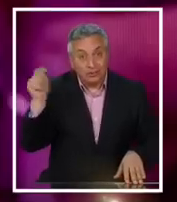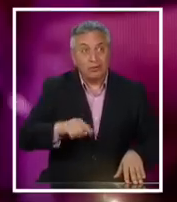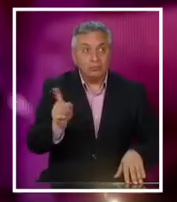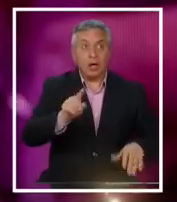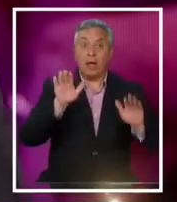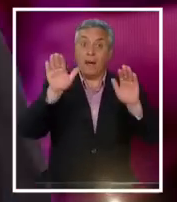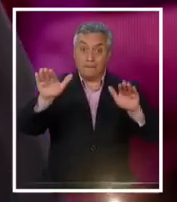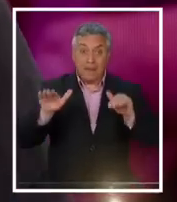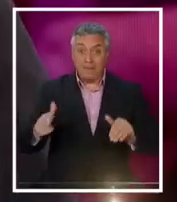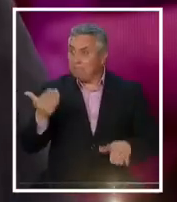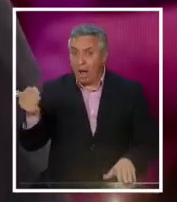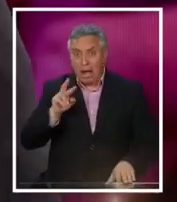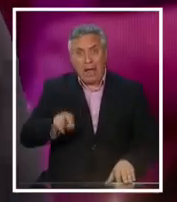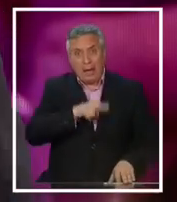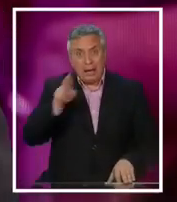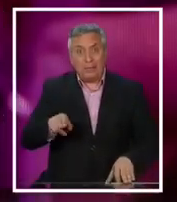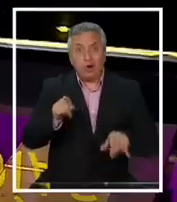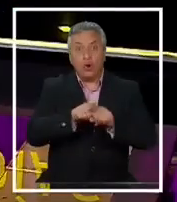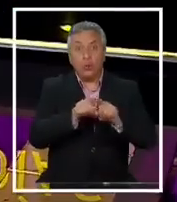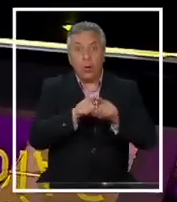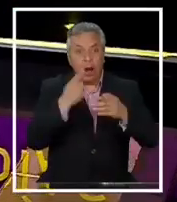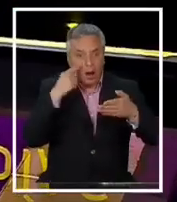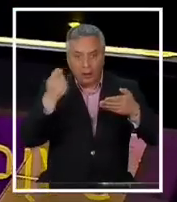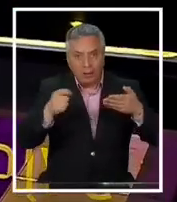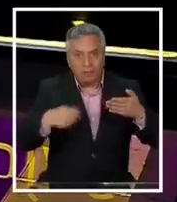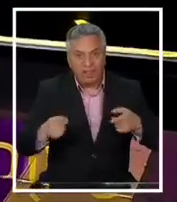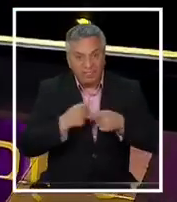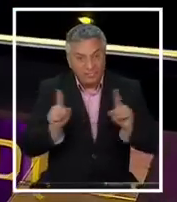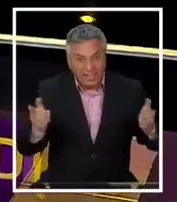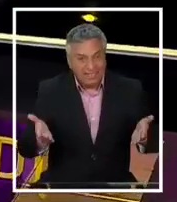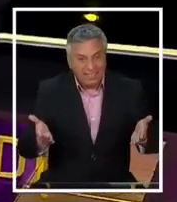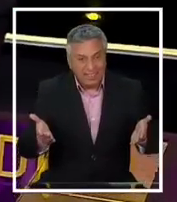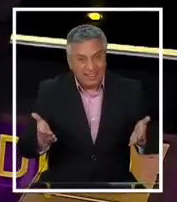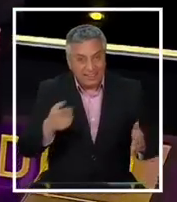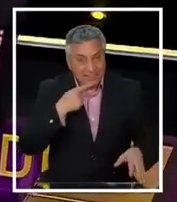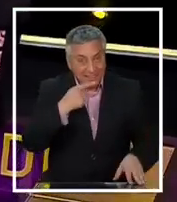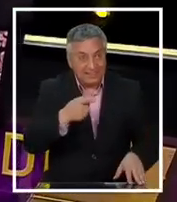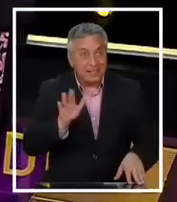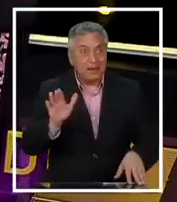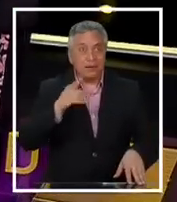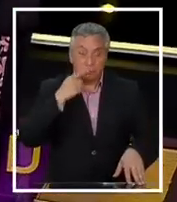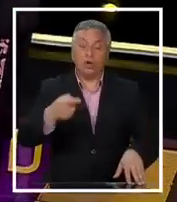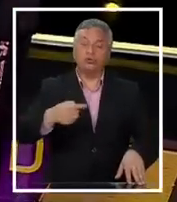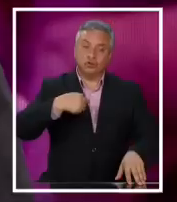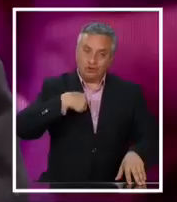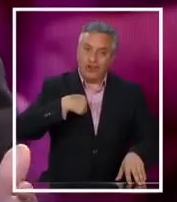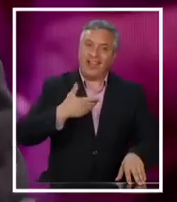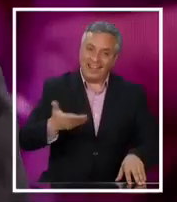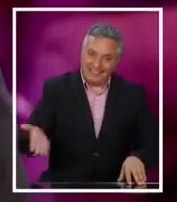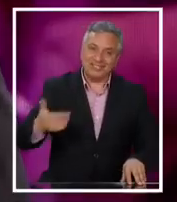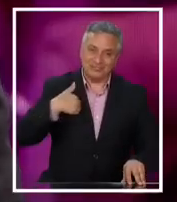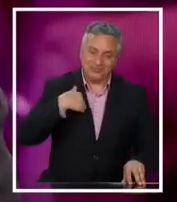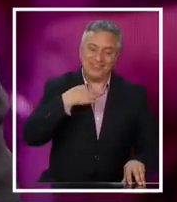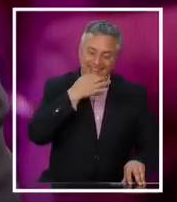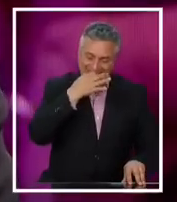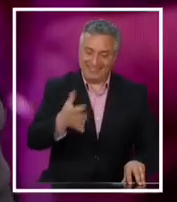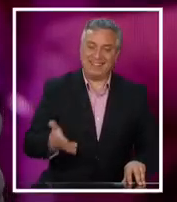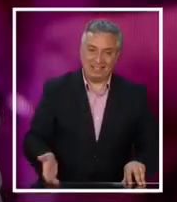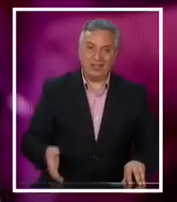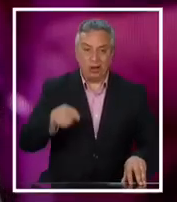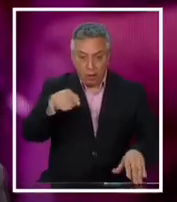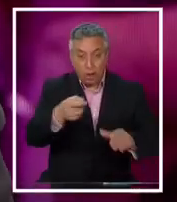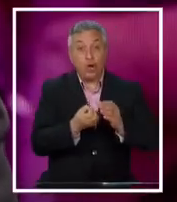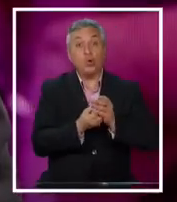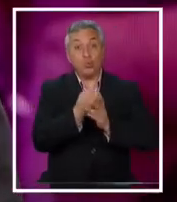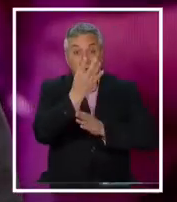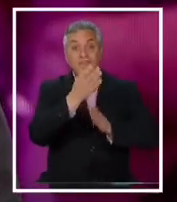la misma convención que tuvimos para tener un resultado distinto. Proporcional a sus electorados. estoy diciendo. Yo creo que, de verdad, tener esta